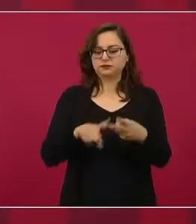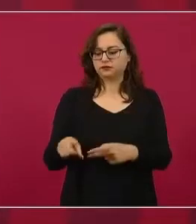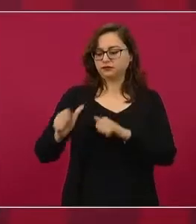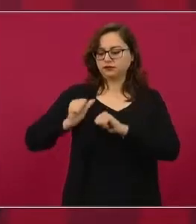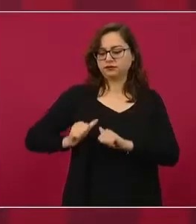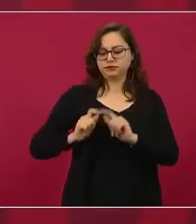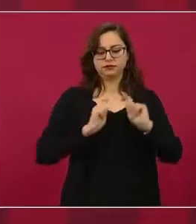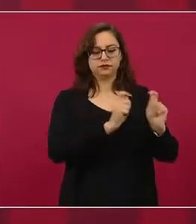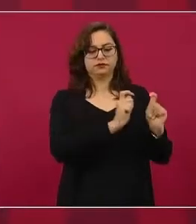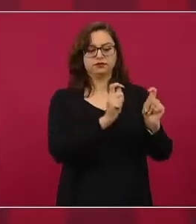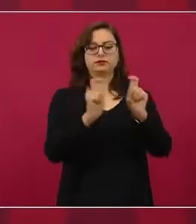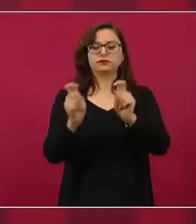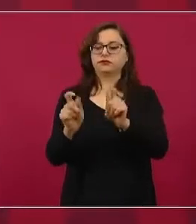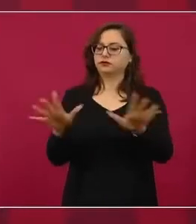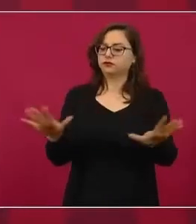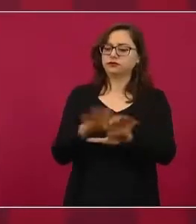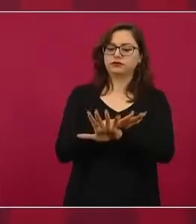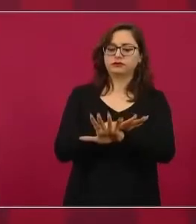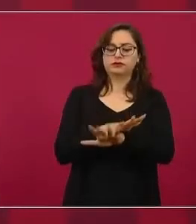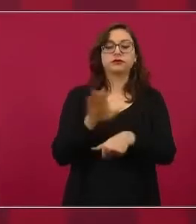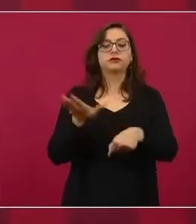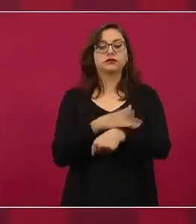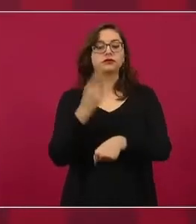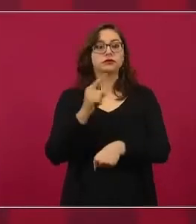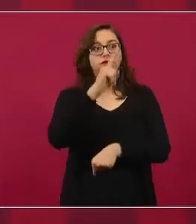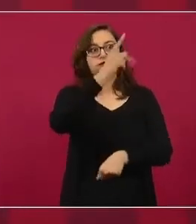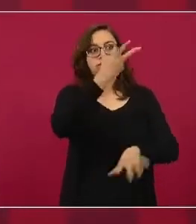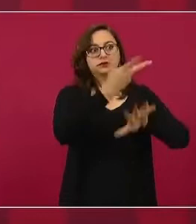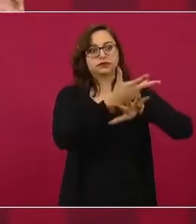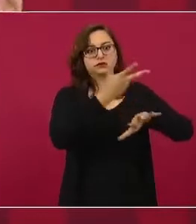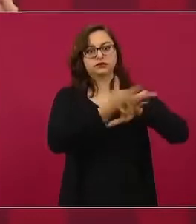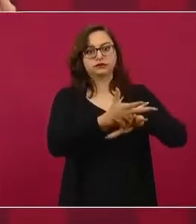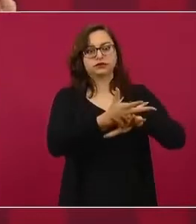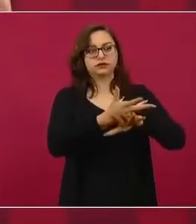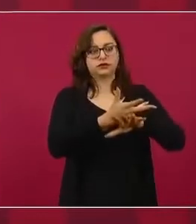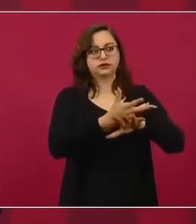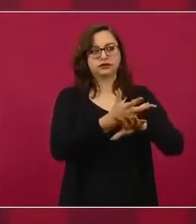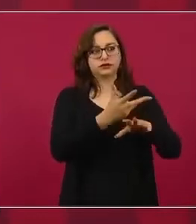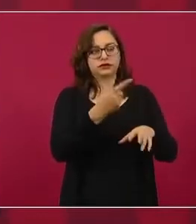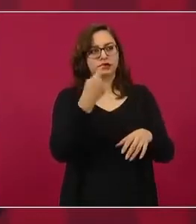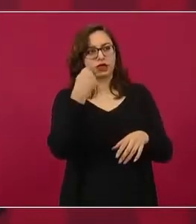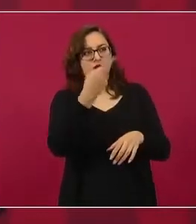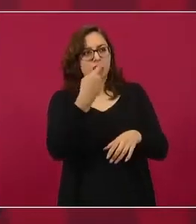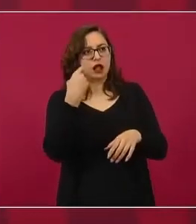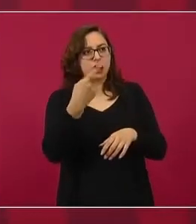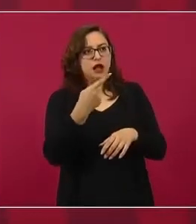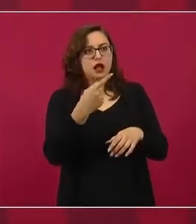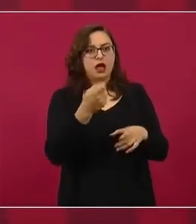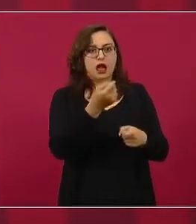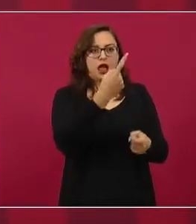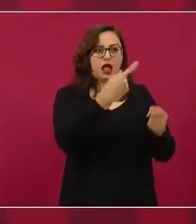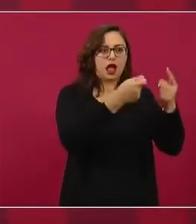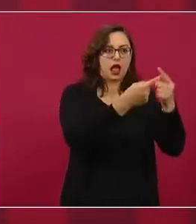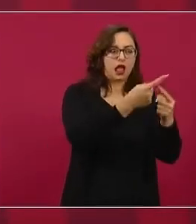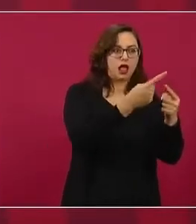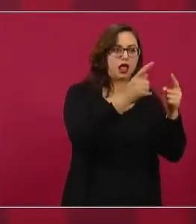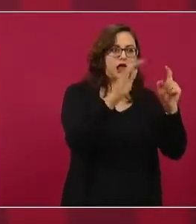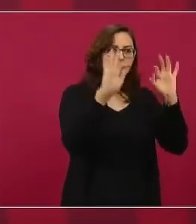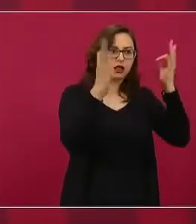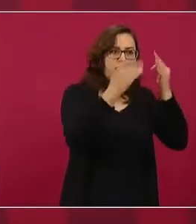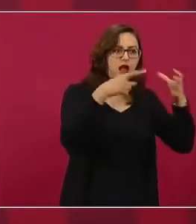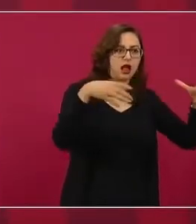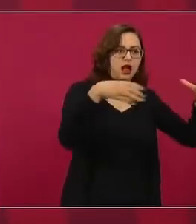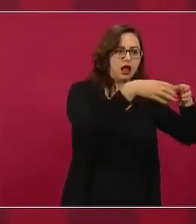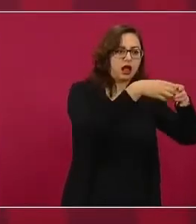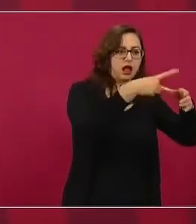porque ha cambiado la población de Estados Unidos, entonces tenemos consulados con demasiadas personas a atender y otros con menos, entonces